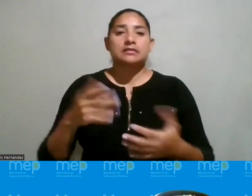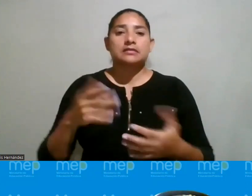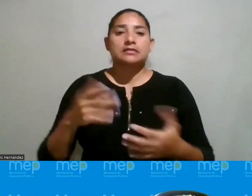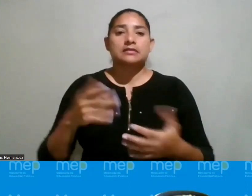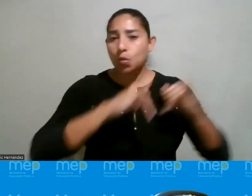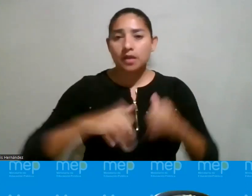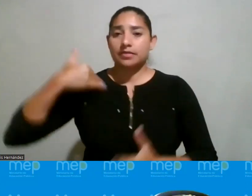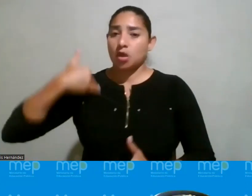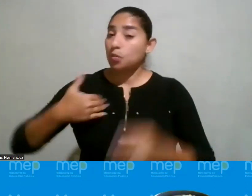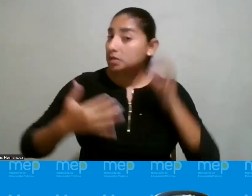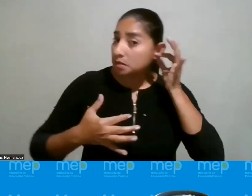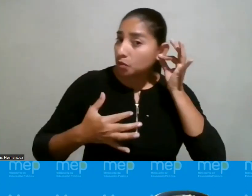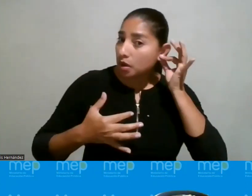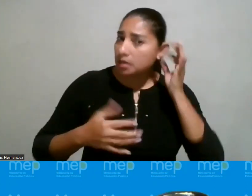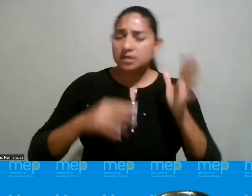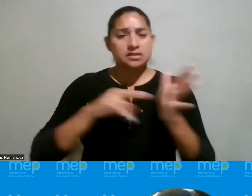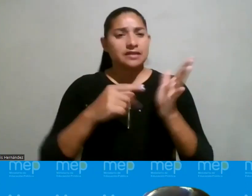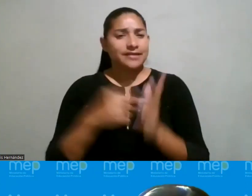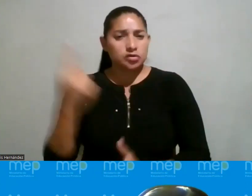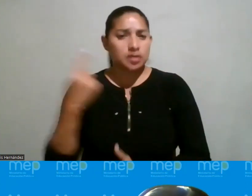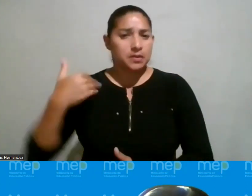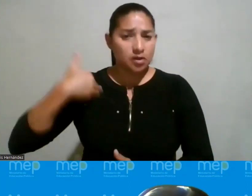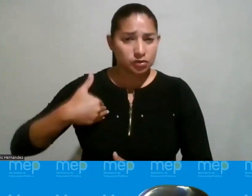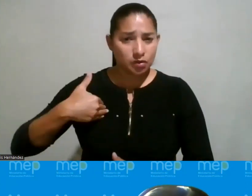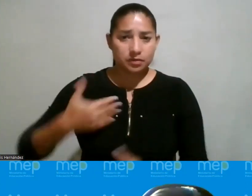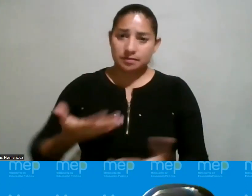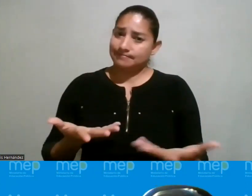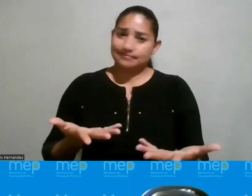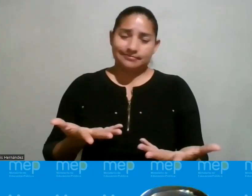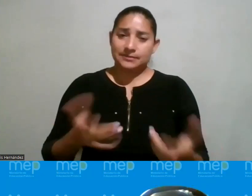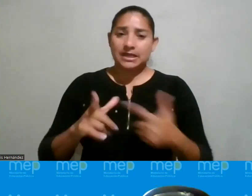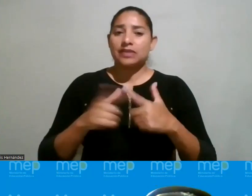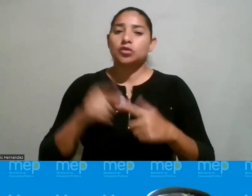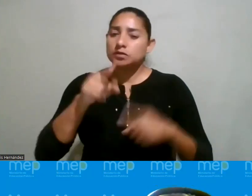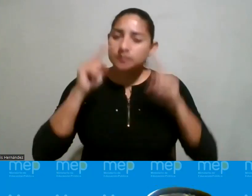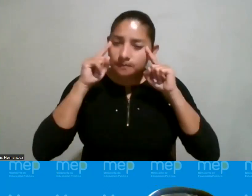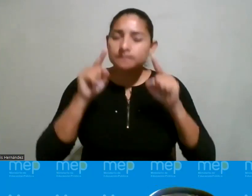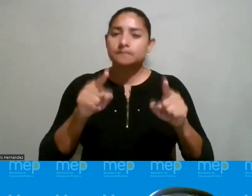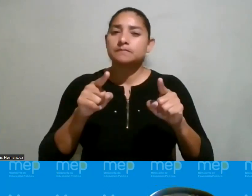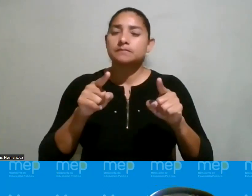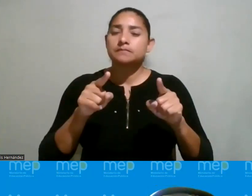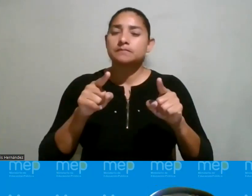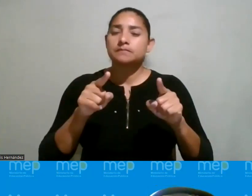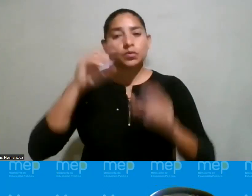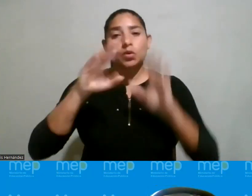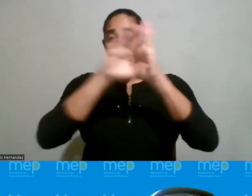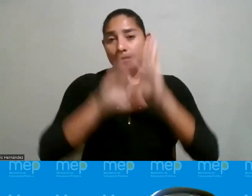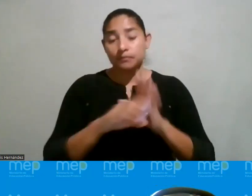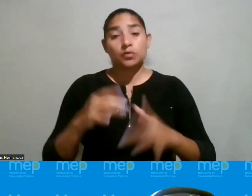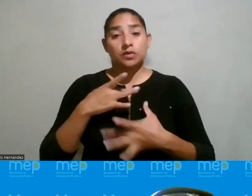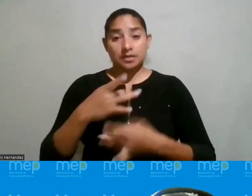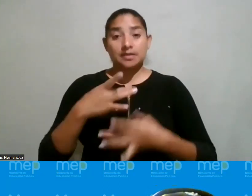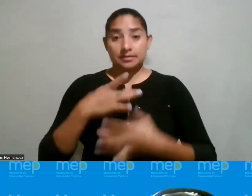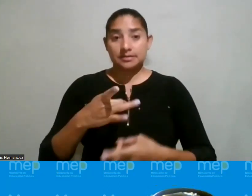entre hombres y mujeres no les hace menos hombres entonces en ese sentido me parece un ejemplo muy interesante